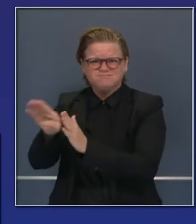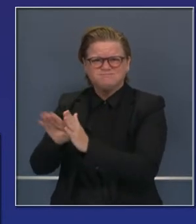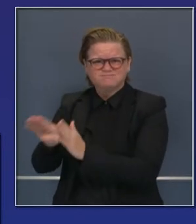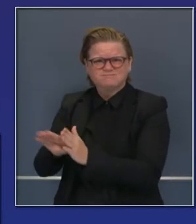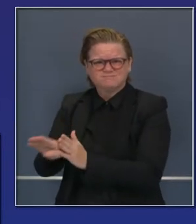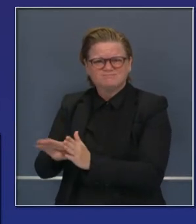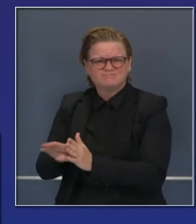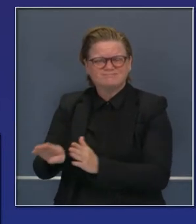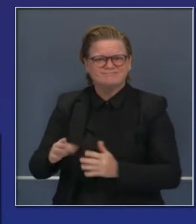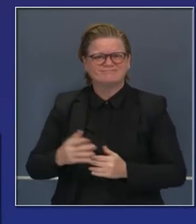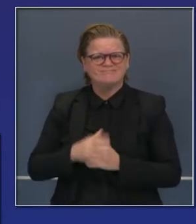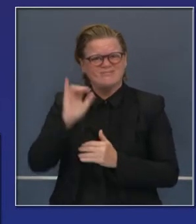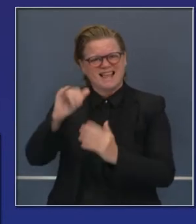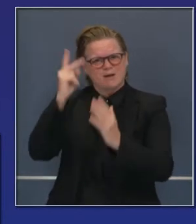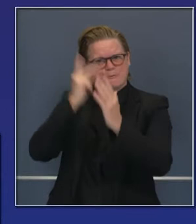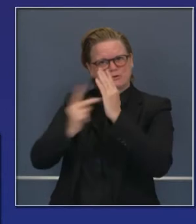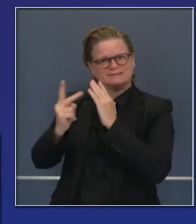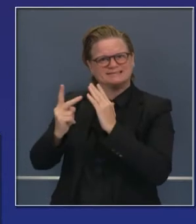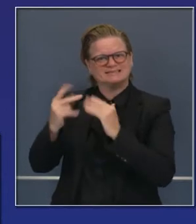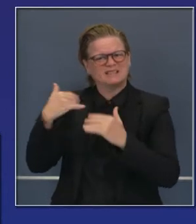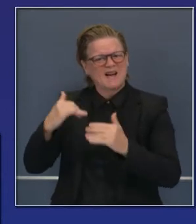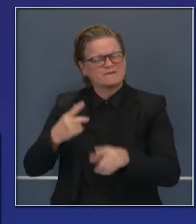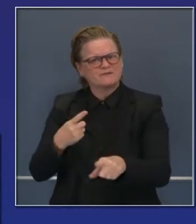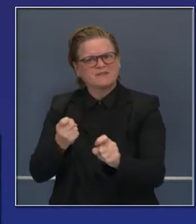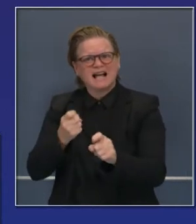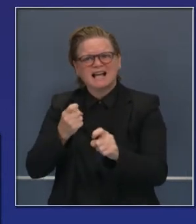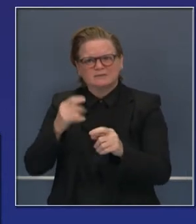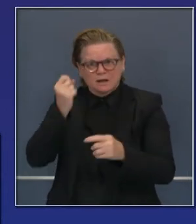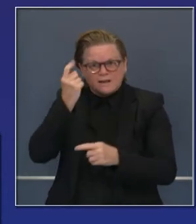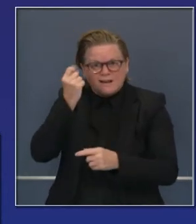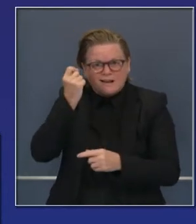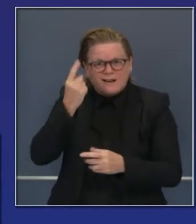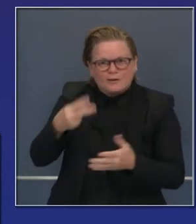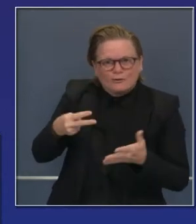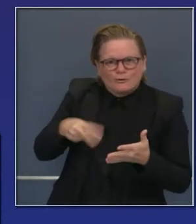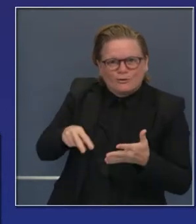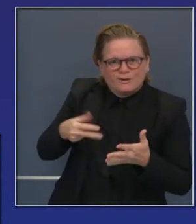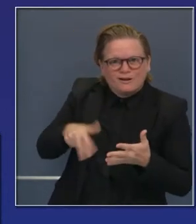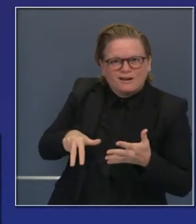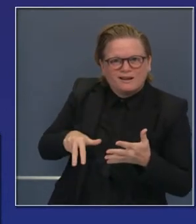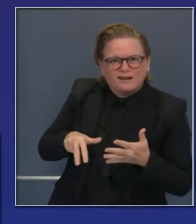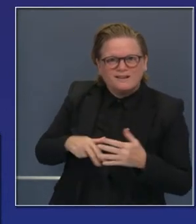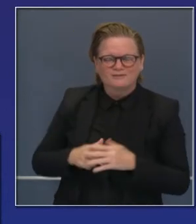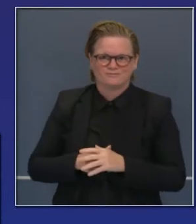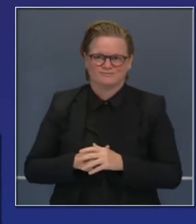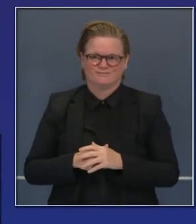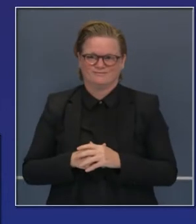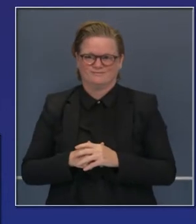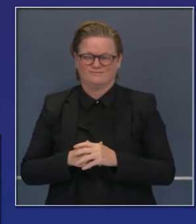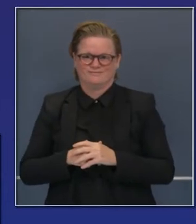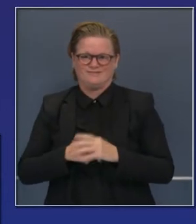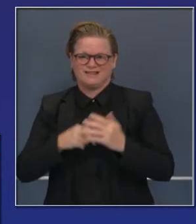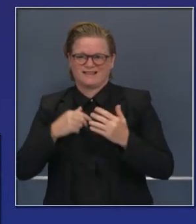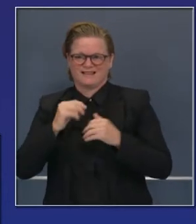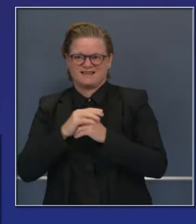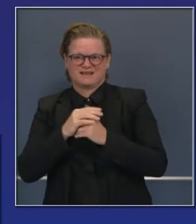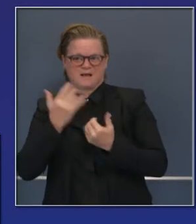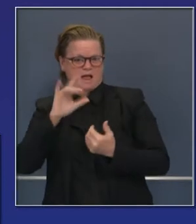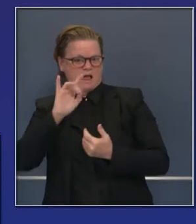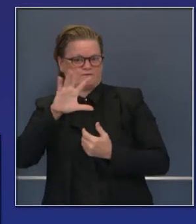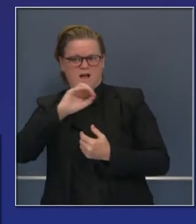intensivos, desglosándolo. Qué tan rápidamente ascendemos de 75% a lo ancho del estado a más de